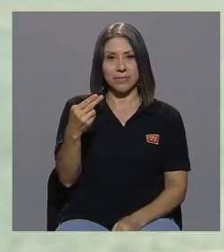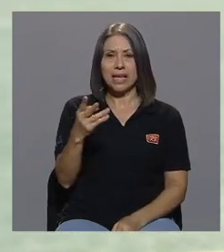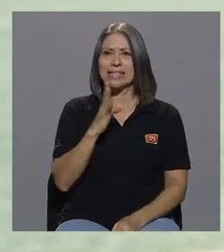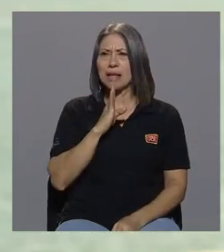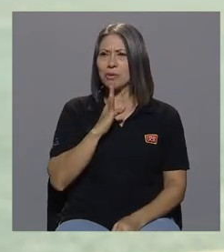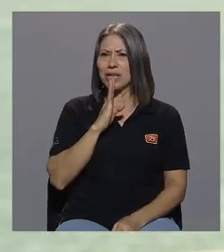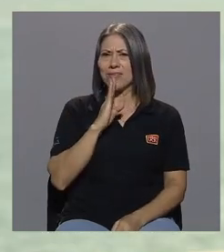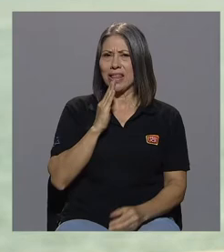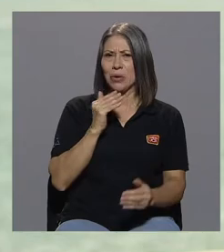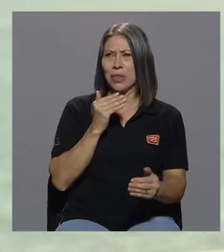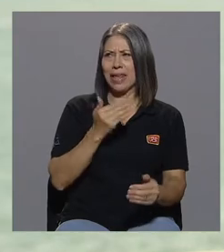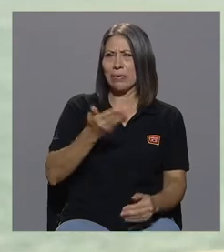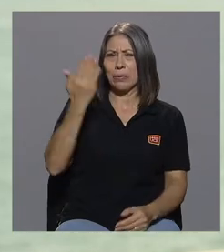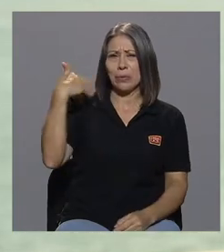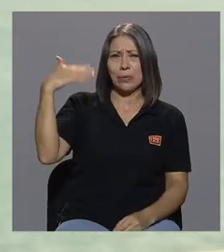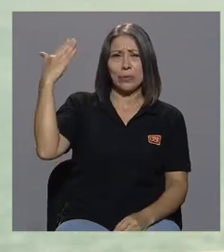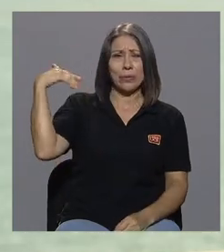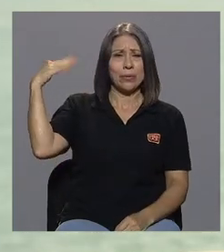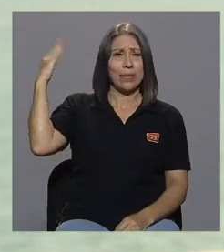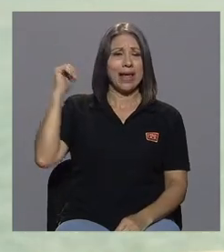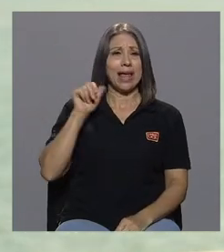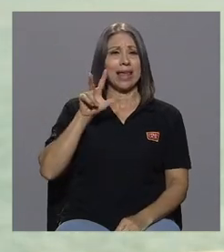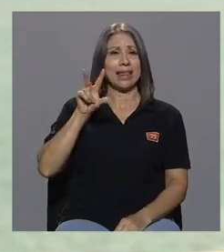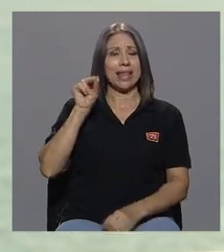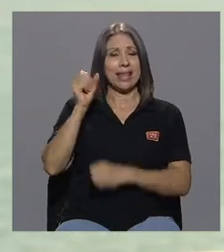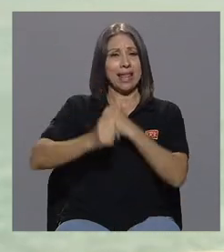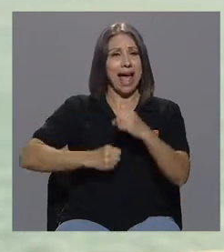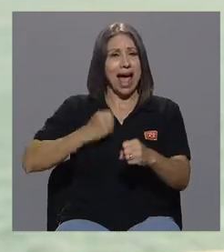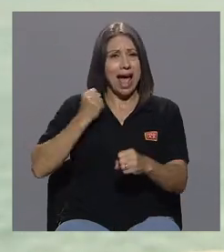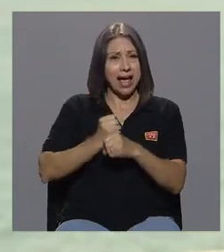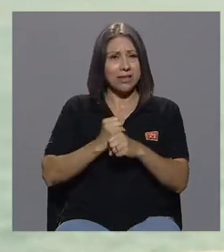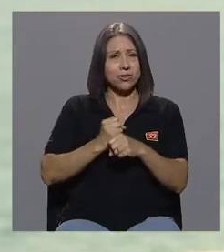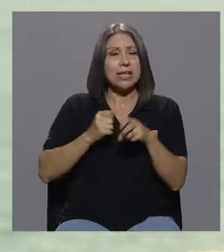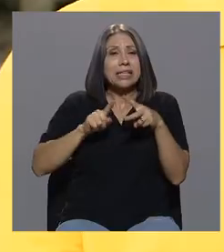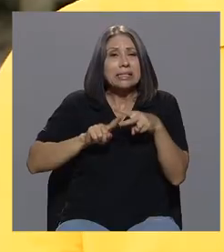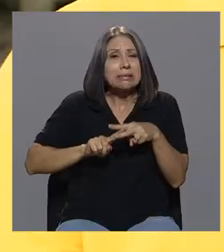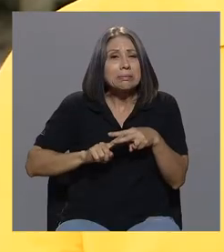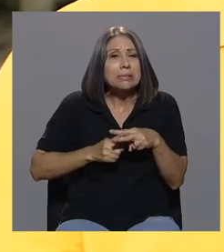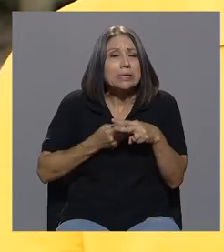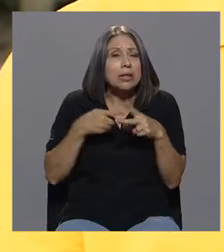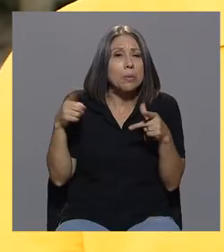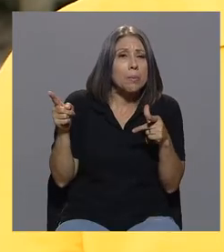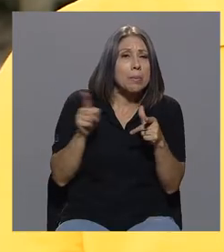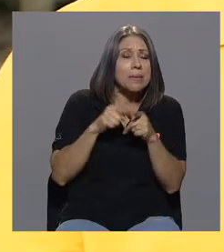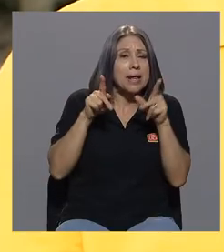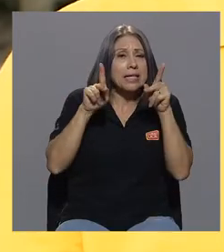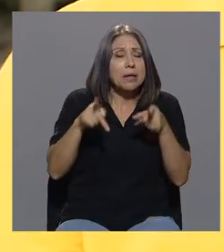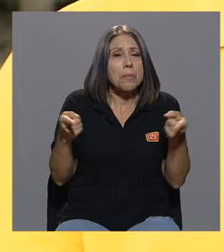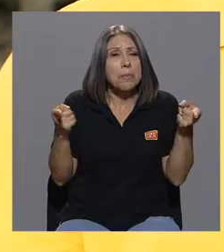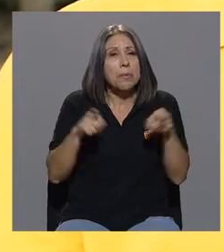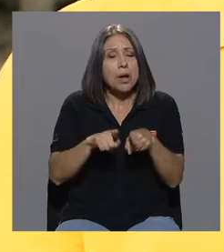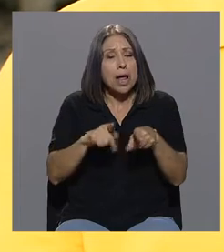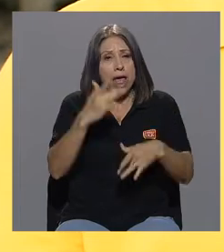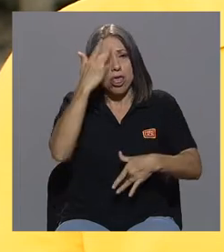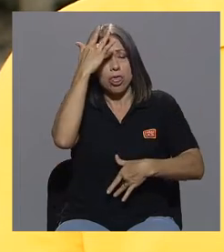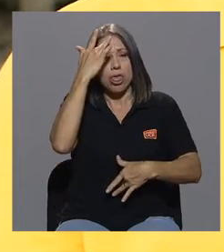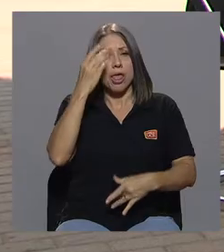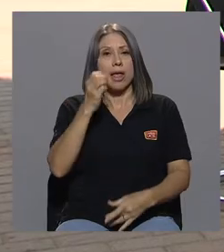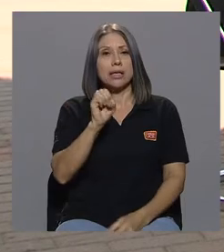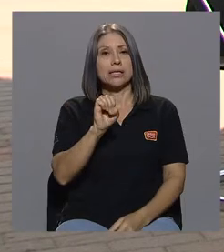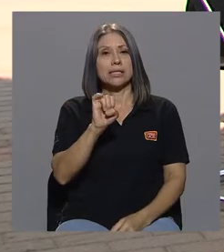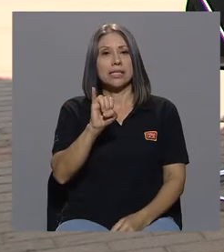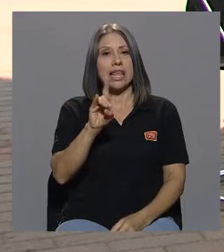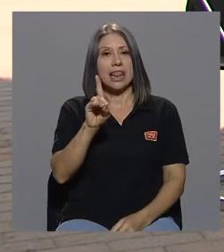años atrás, en donde estaban empezando a aparecer los primeros casos de SIDA, que en ese momento